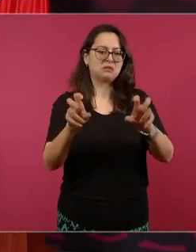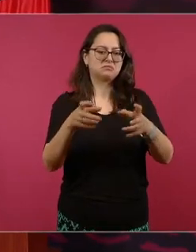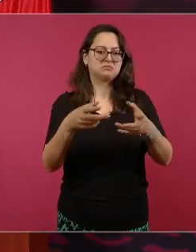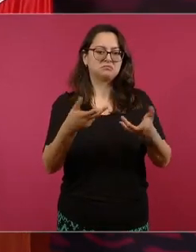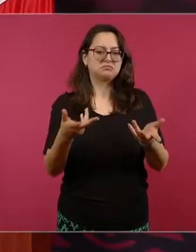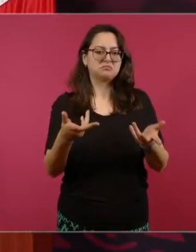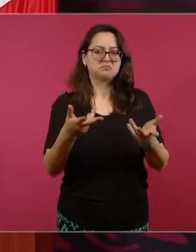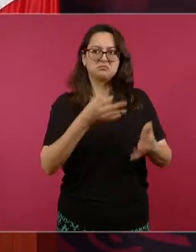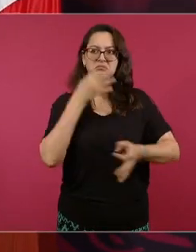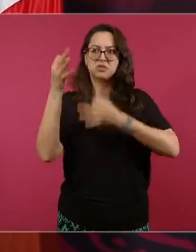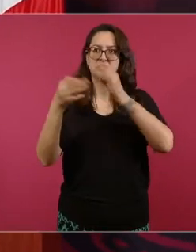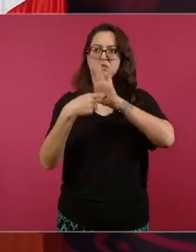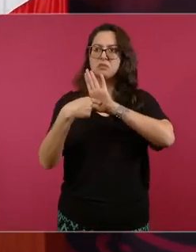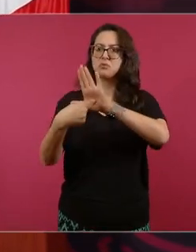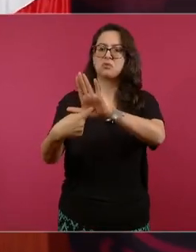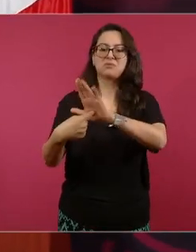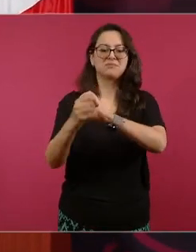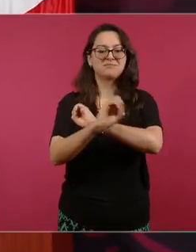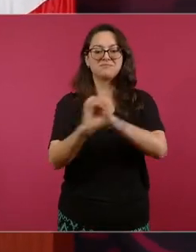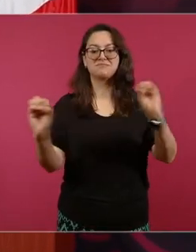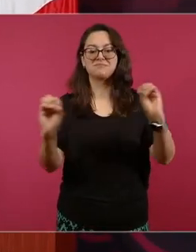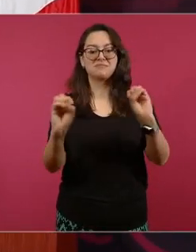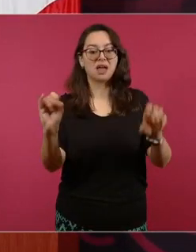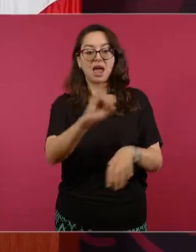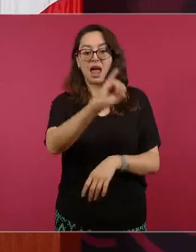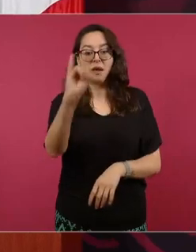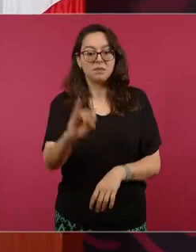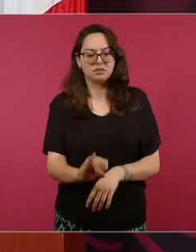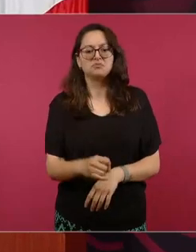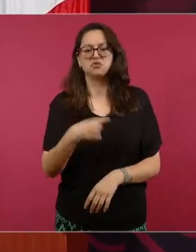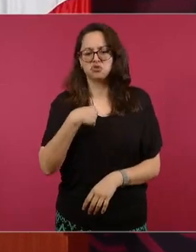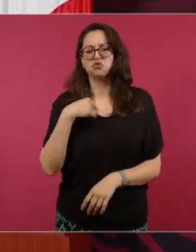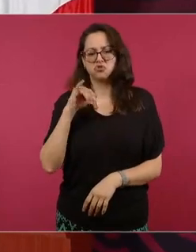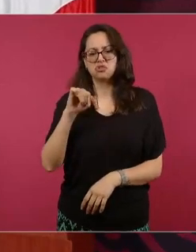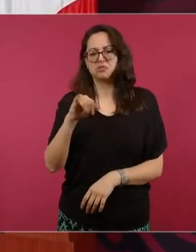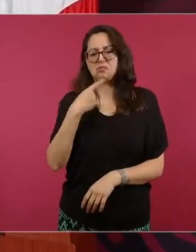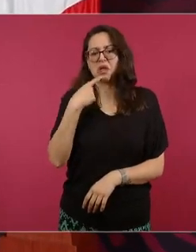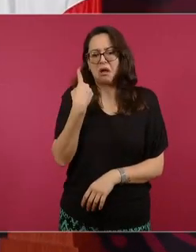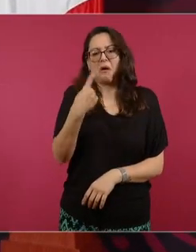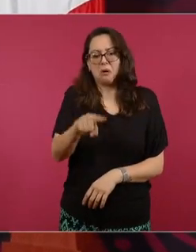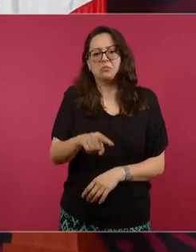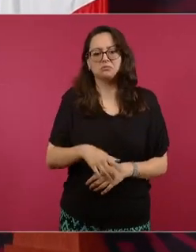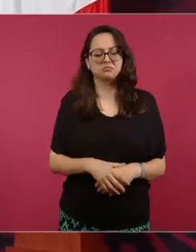es un reproche fraterno